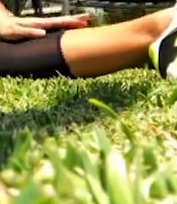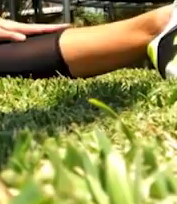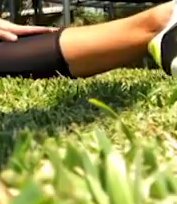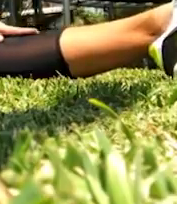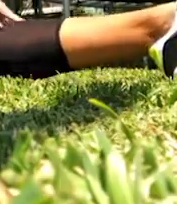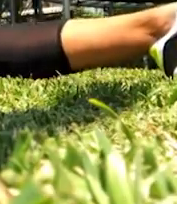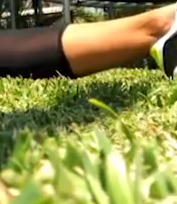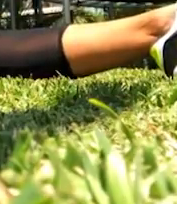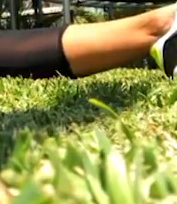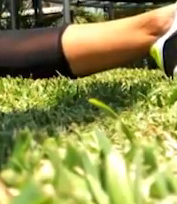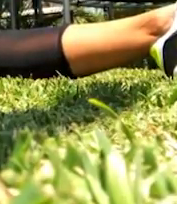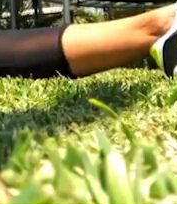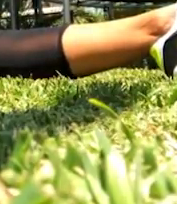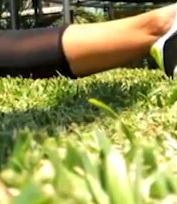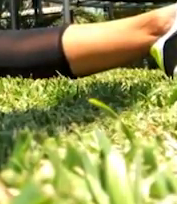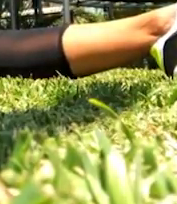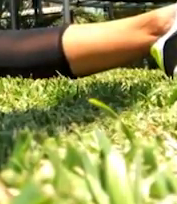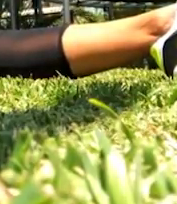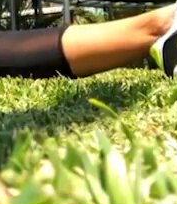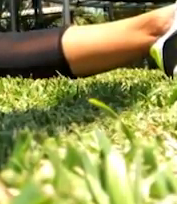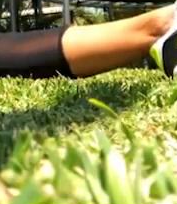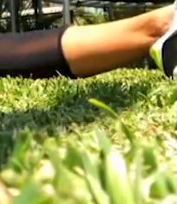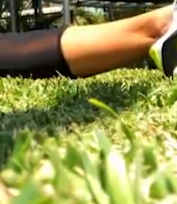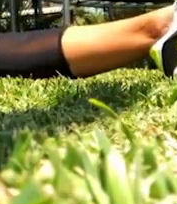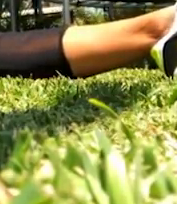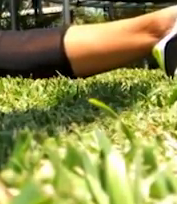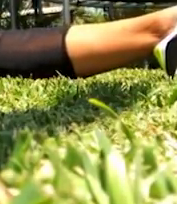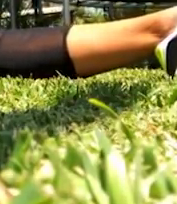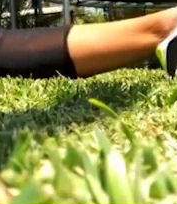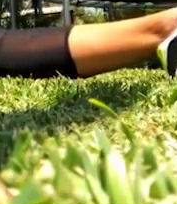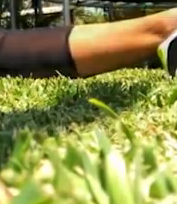Regresamos. Y ahora vamos a ir hacia enfrente.